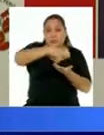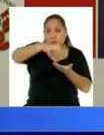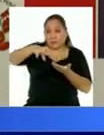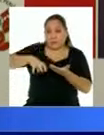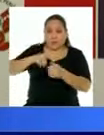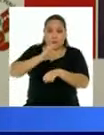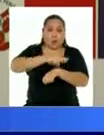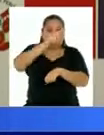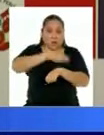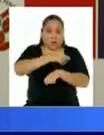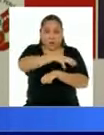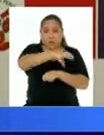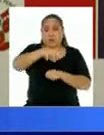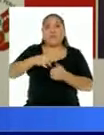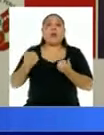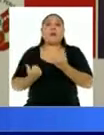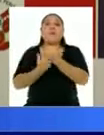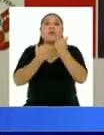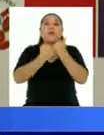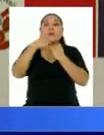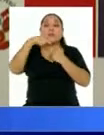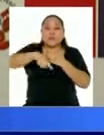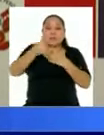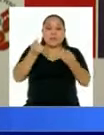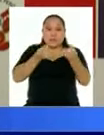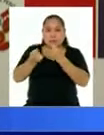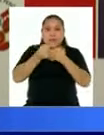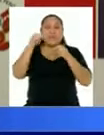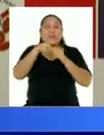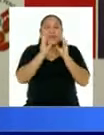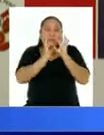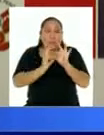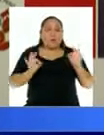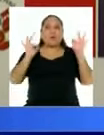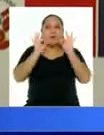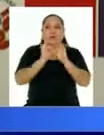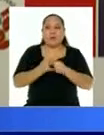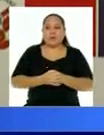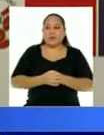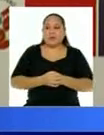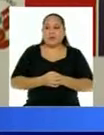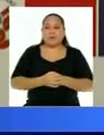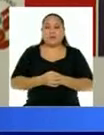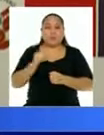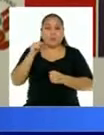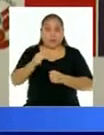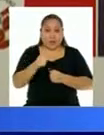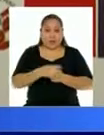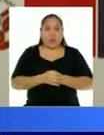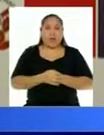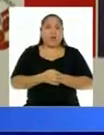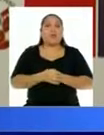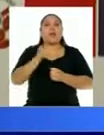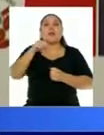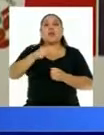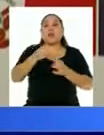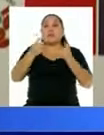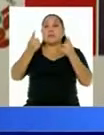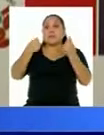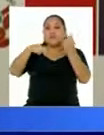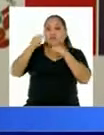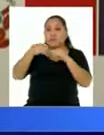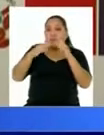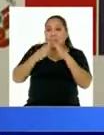apoyarlos en esta gestión. Es importante que los negocios que deseen hacer esta